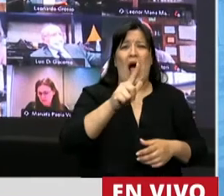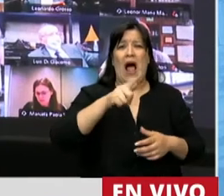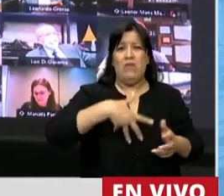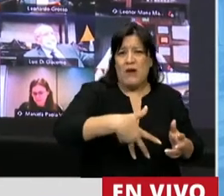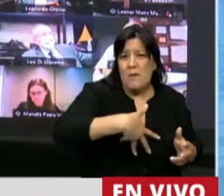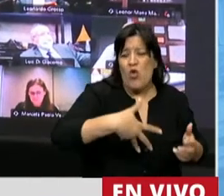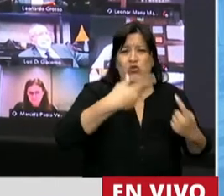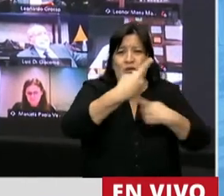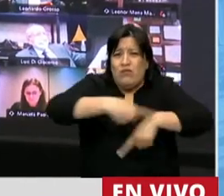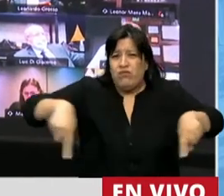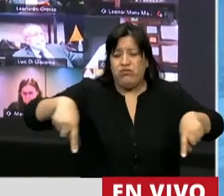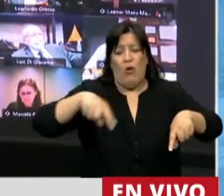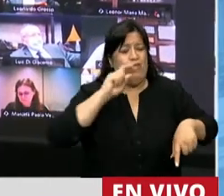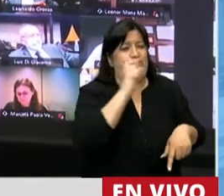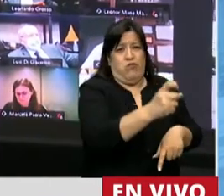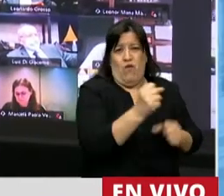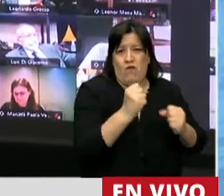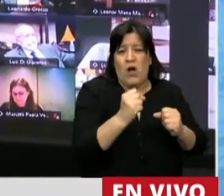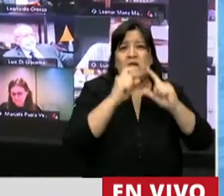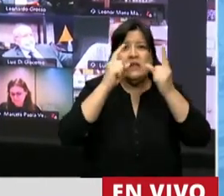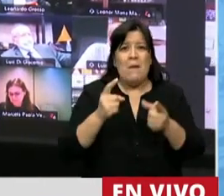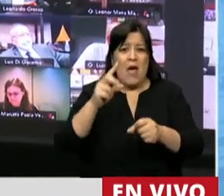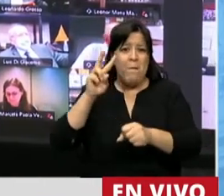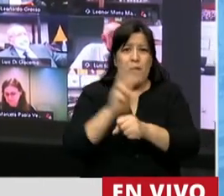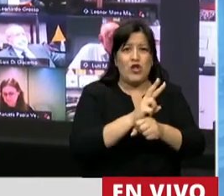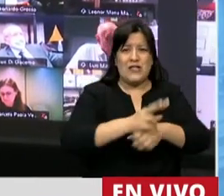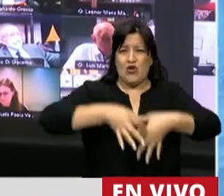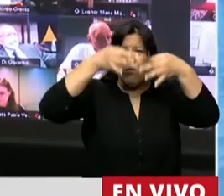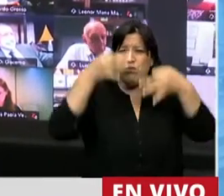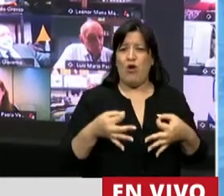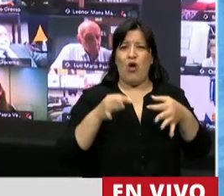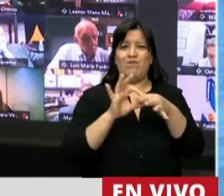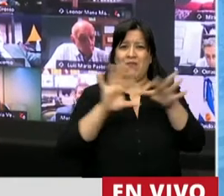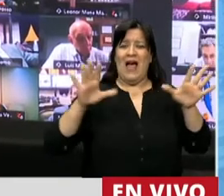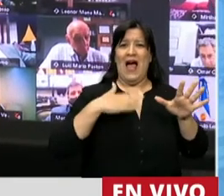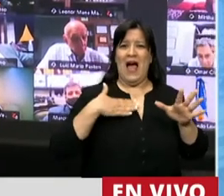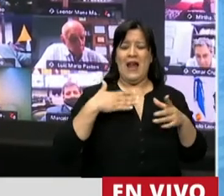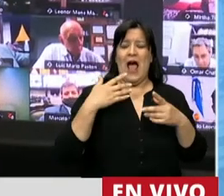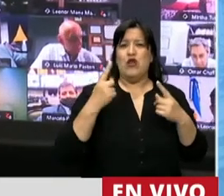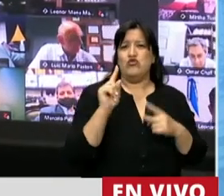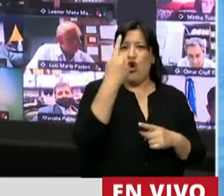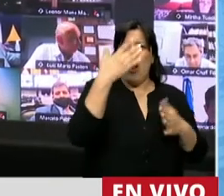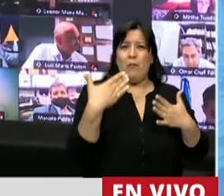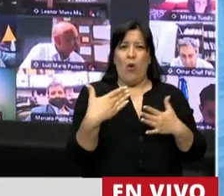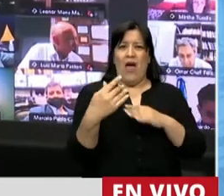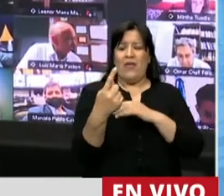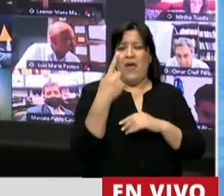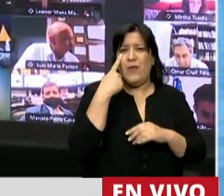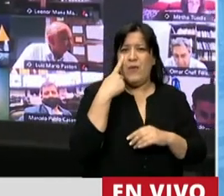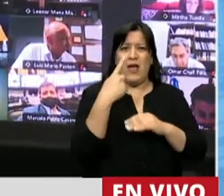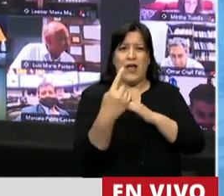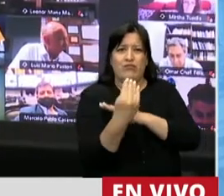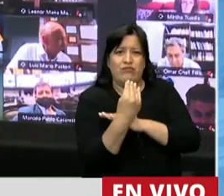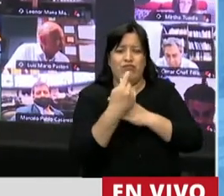y respecto a la protección de su dignidad e independencia económica y patrimonial. Por eso,